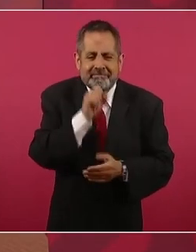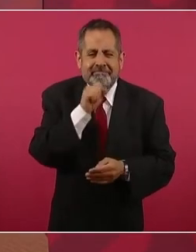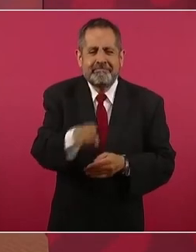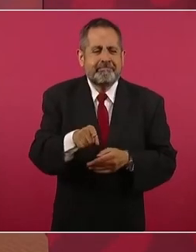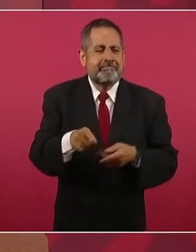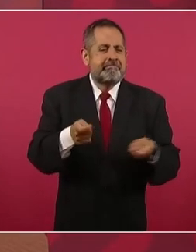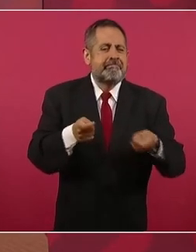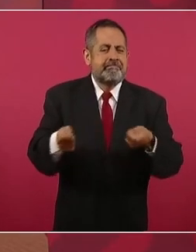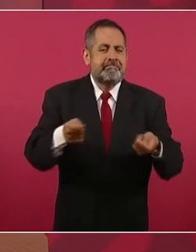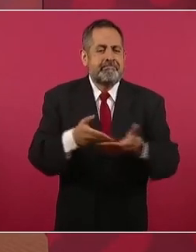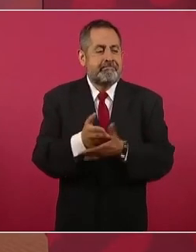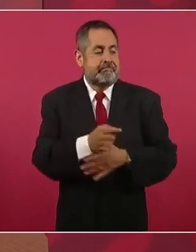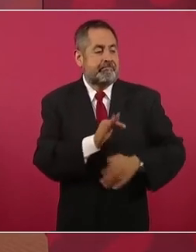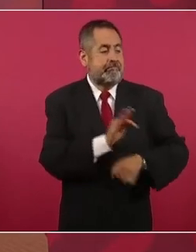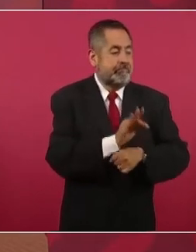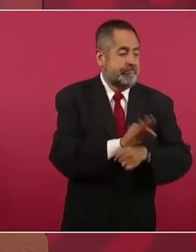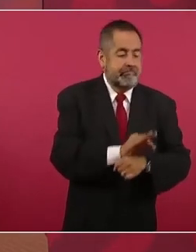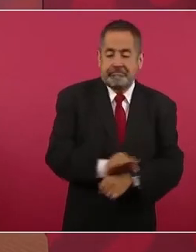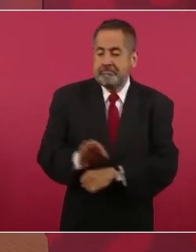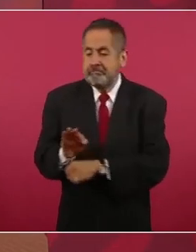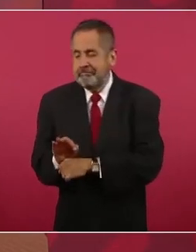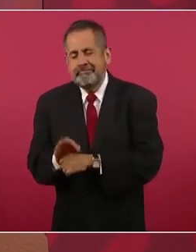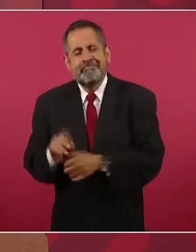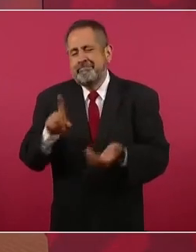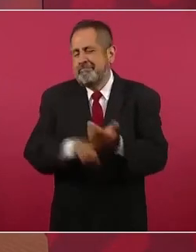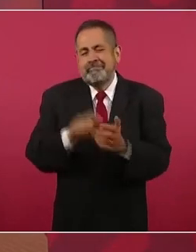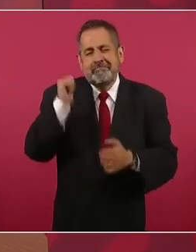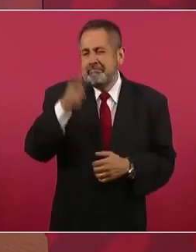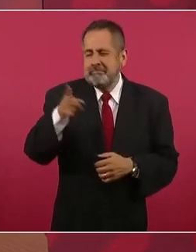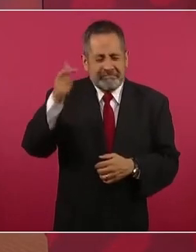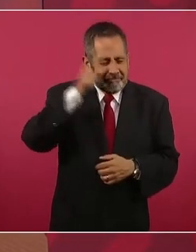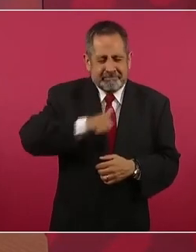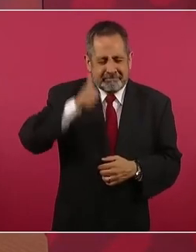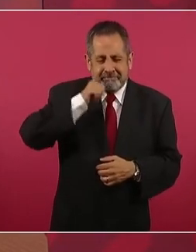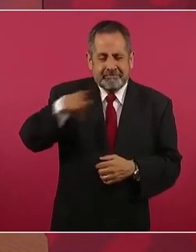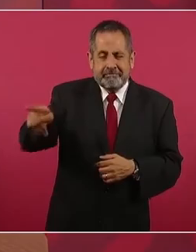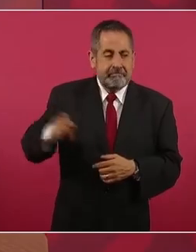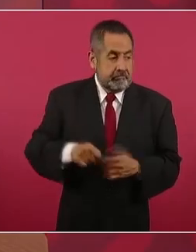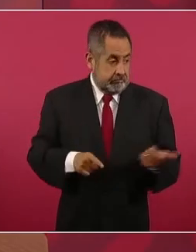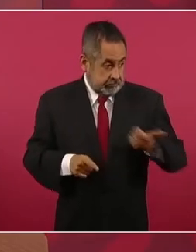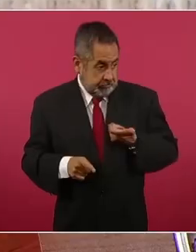A defender Intereses creados